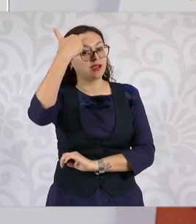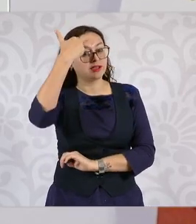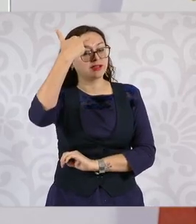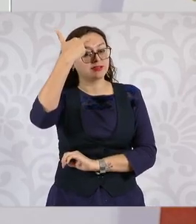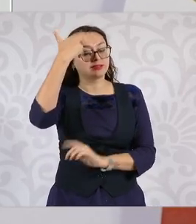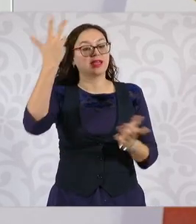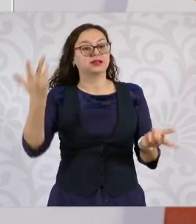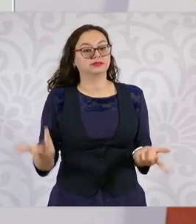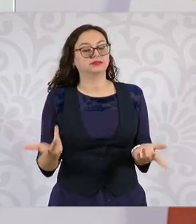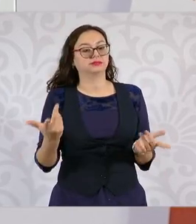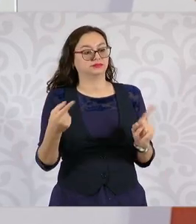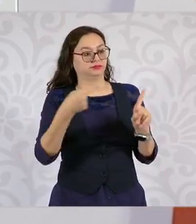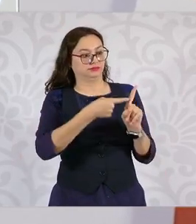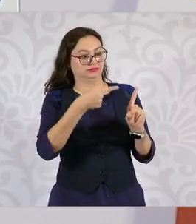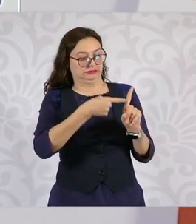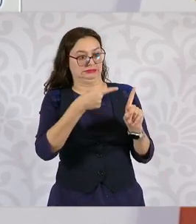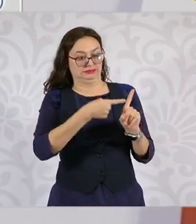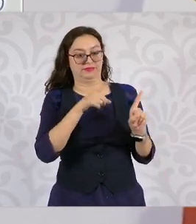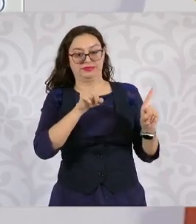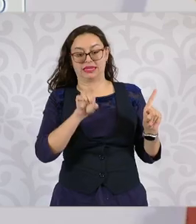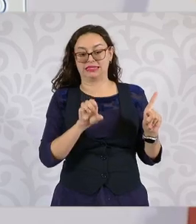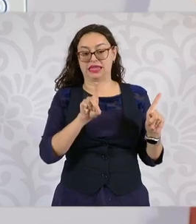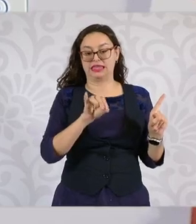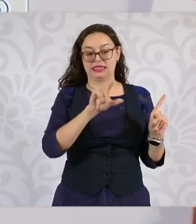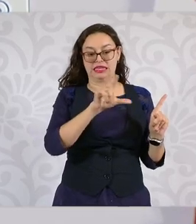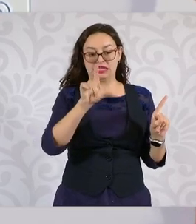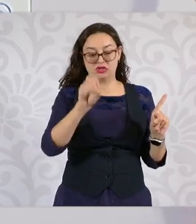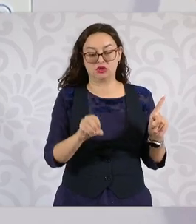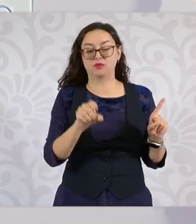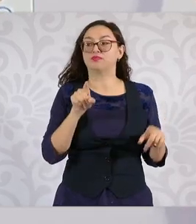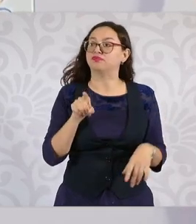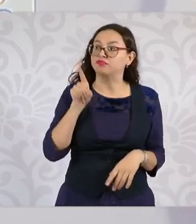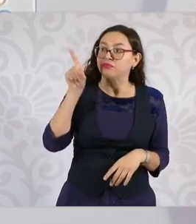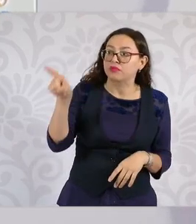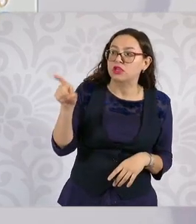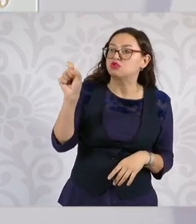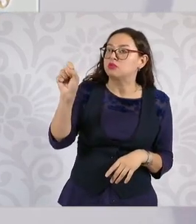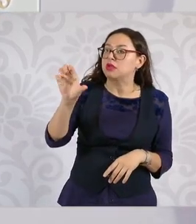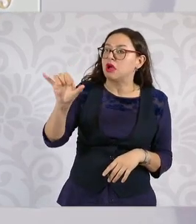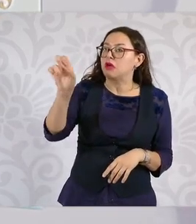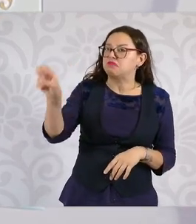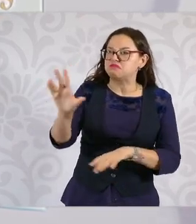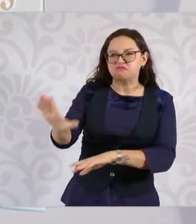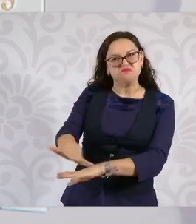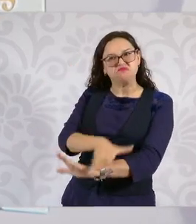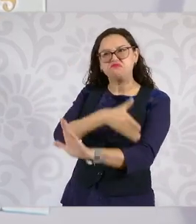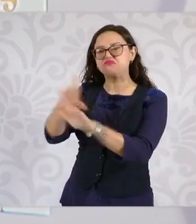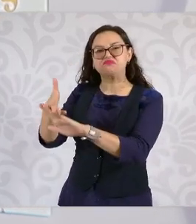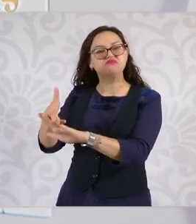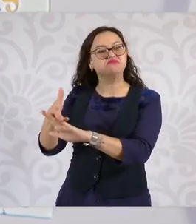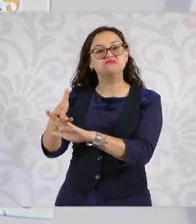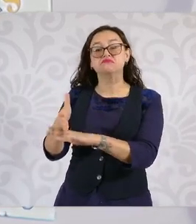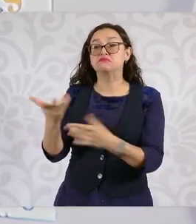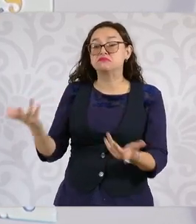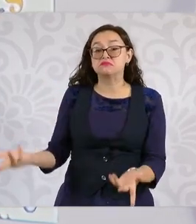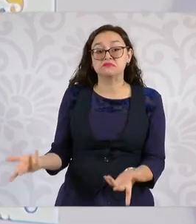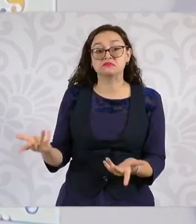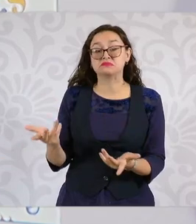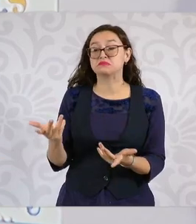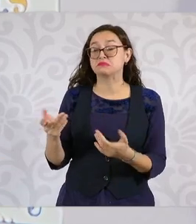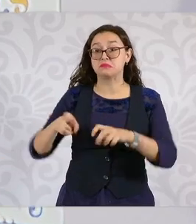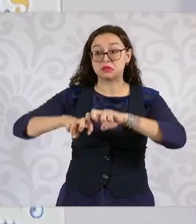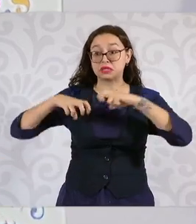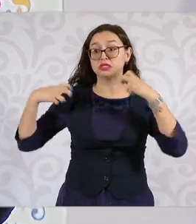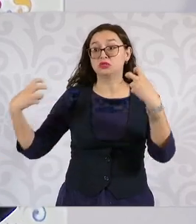Había veintitantos magistrados, digo, ministras, ministros, se movieron a todos